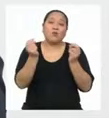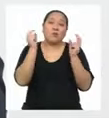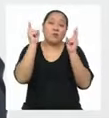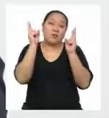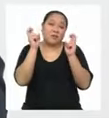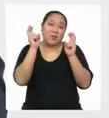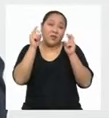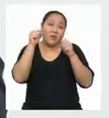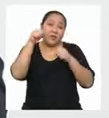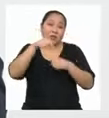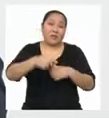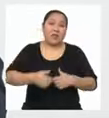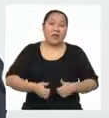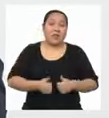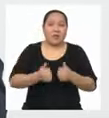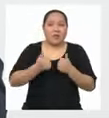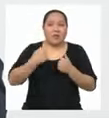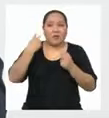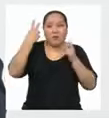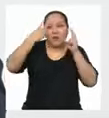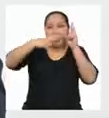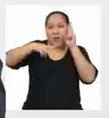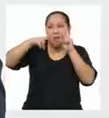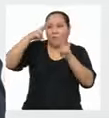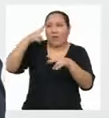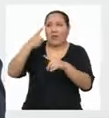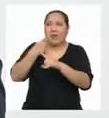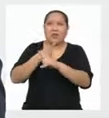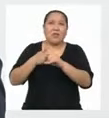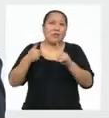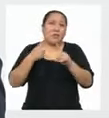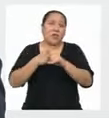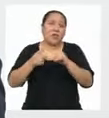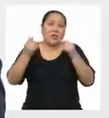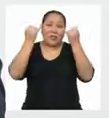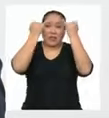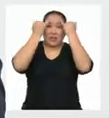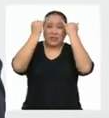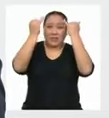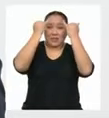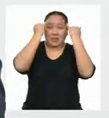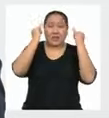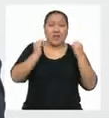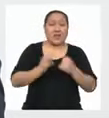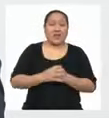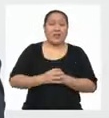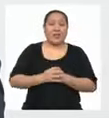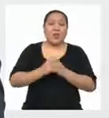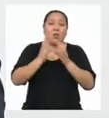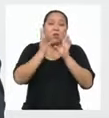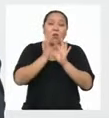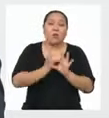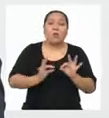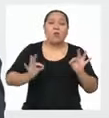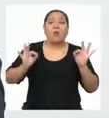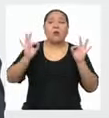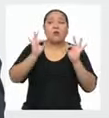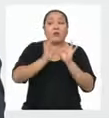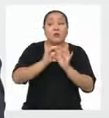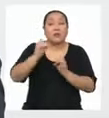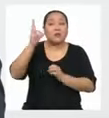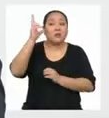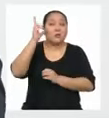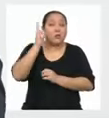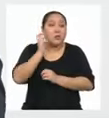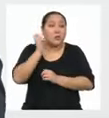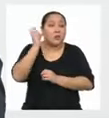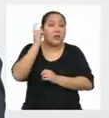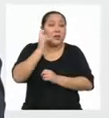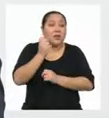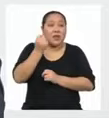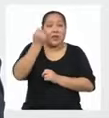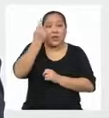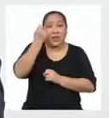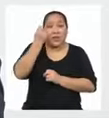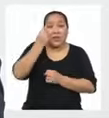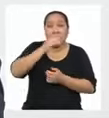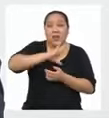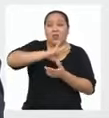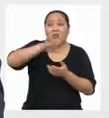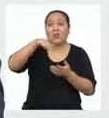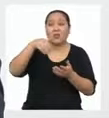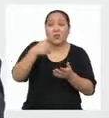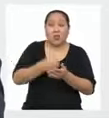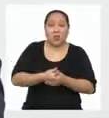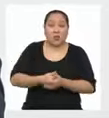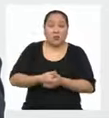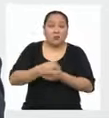se van a dar cuenta que hay todo tipo de posiciones Lo importante es escuchar y entender todas y a